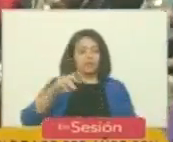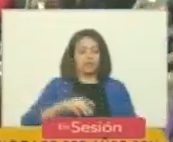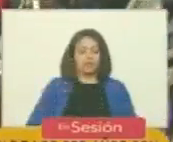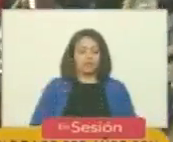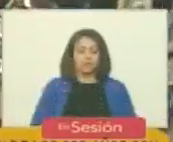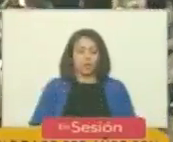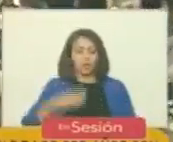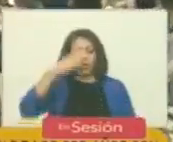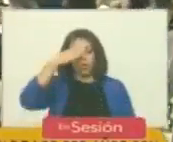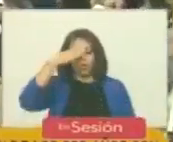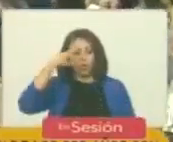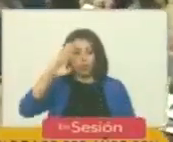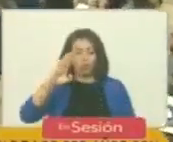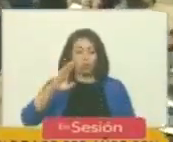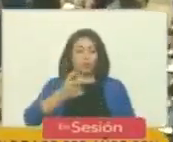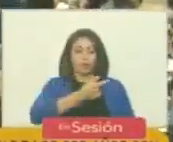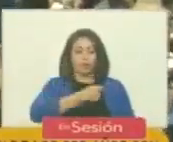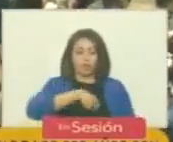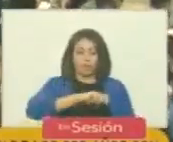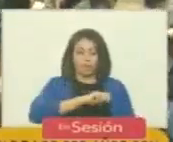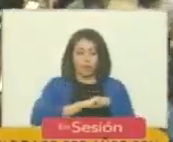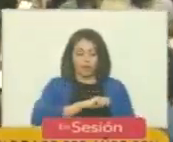por Cuba y por España.